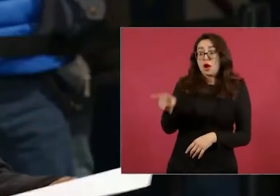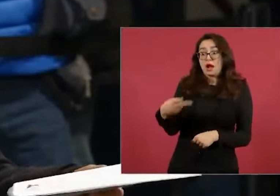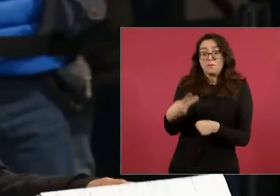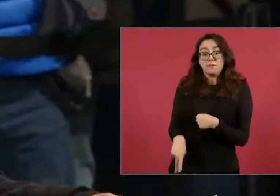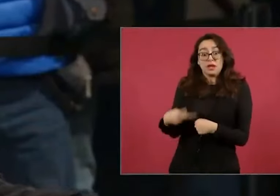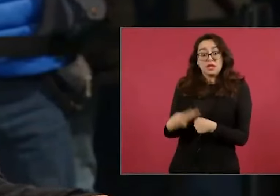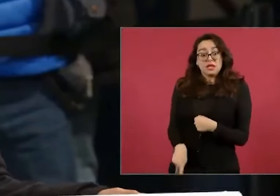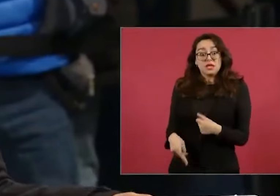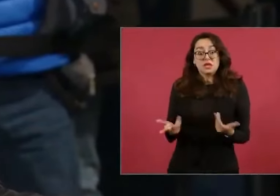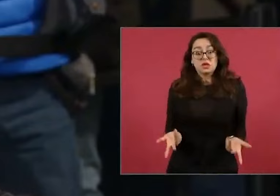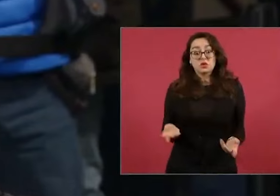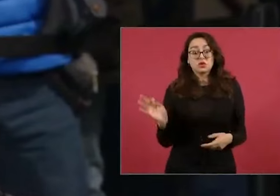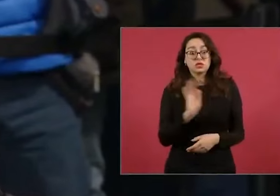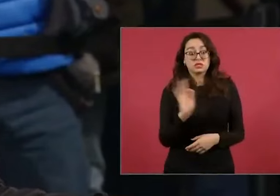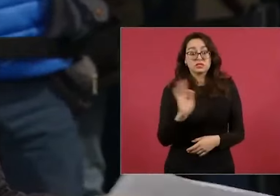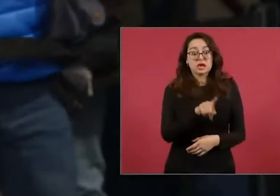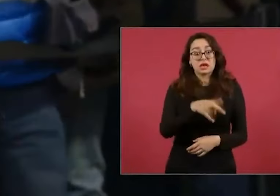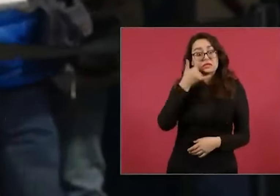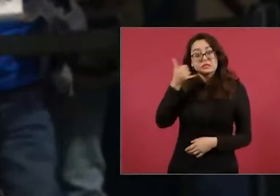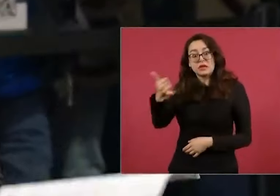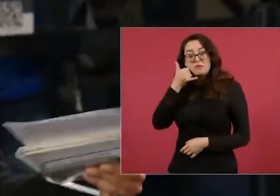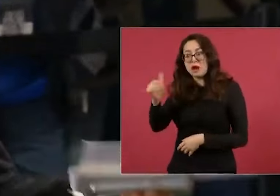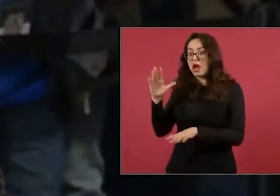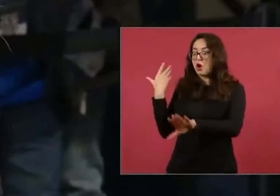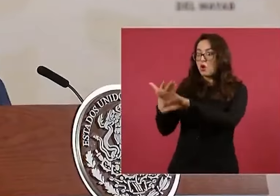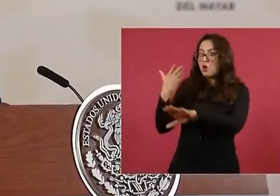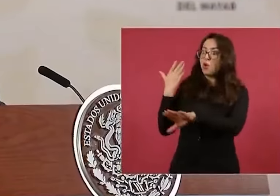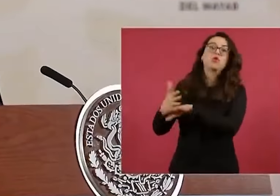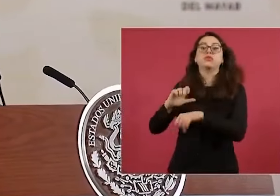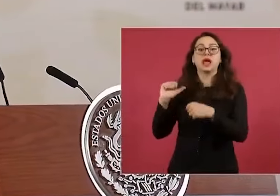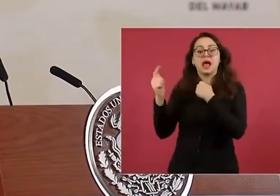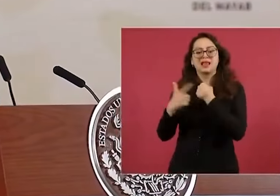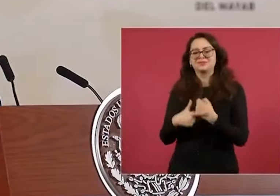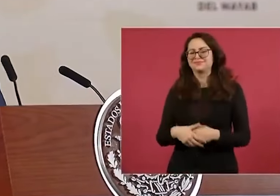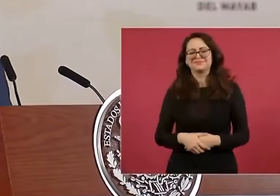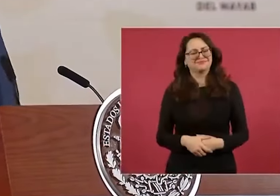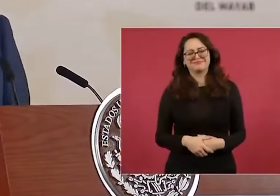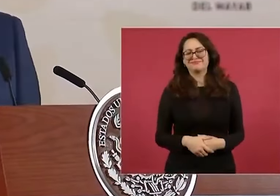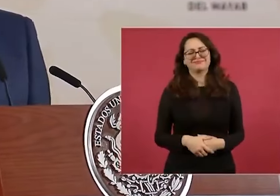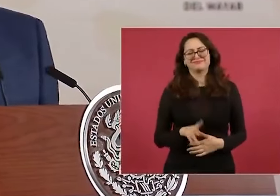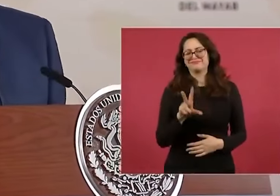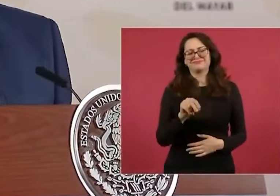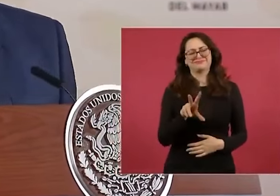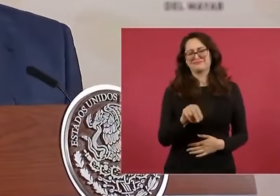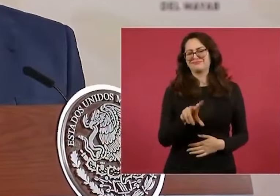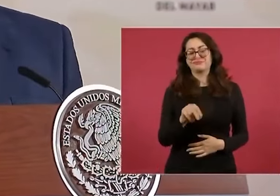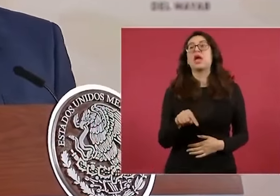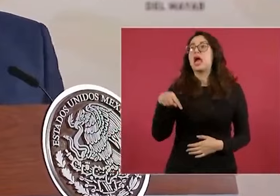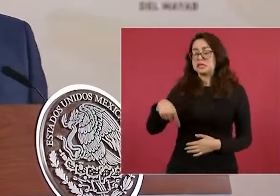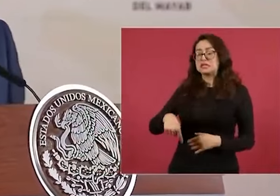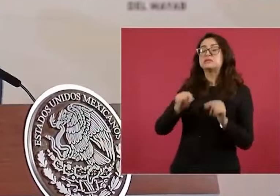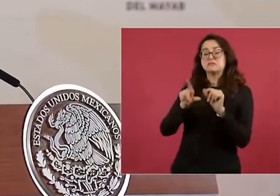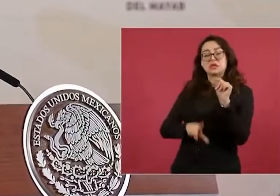la periodista de Univision señaló que al compartir los datos de su colega de New York Times la ponía en peligro, él le pidió que cambie de número